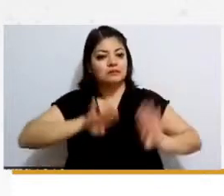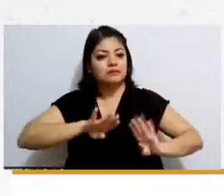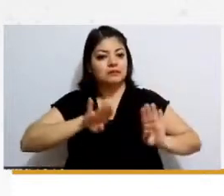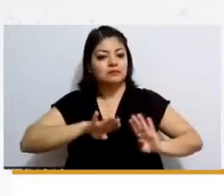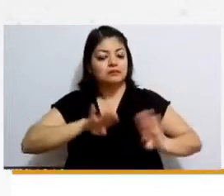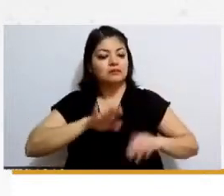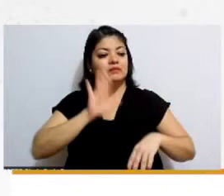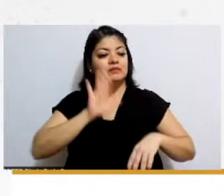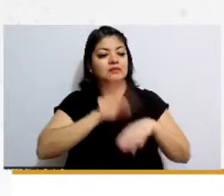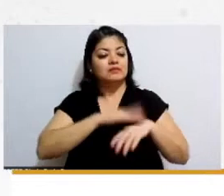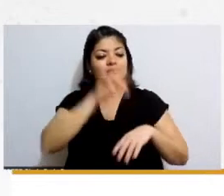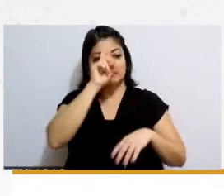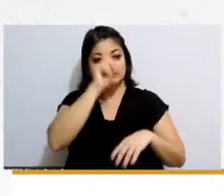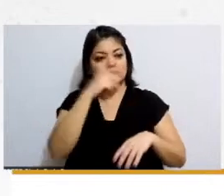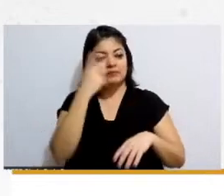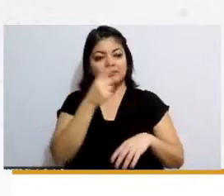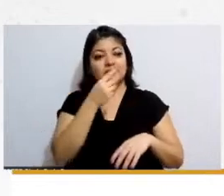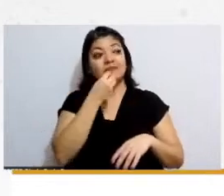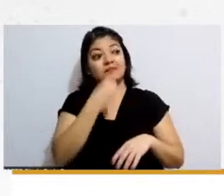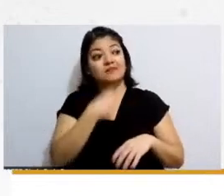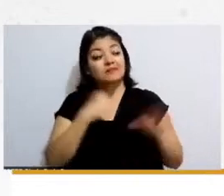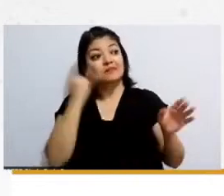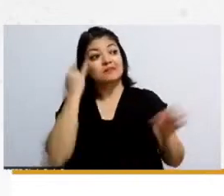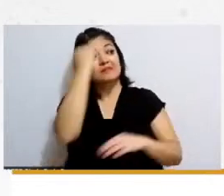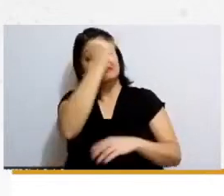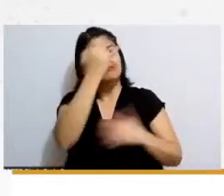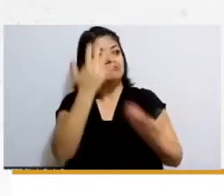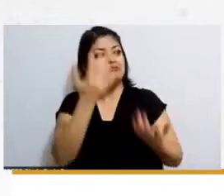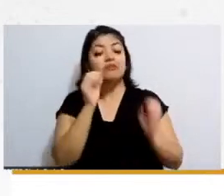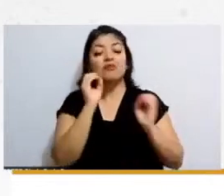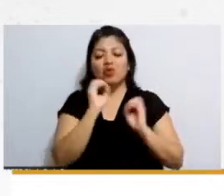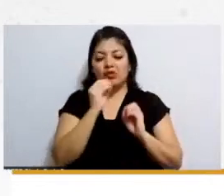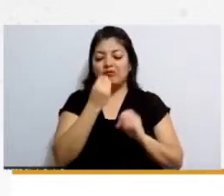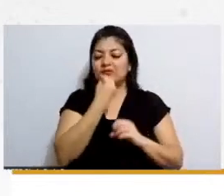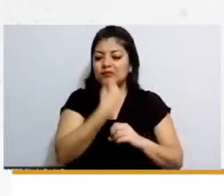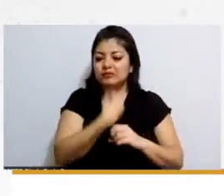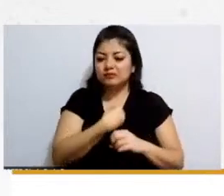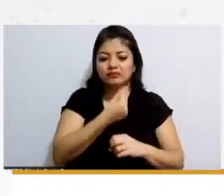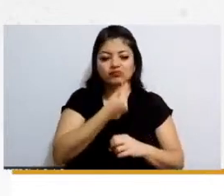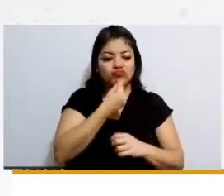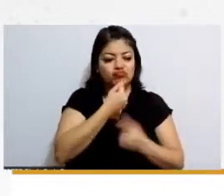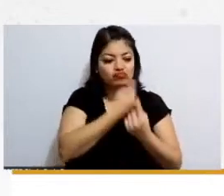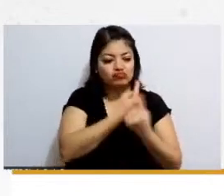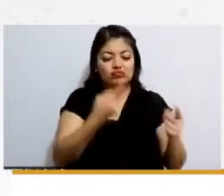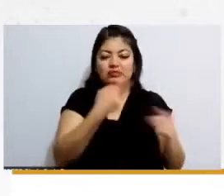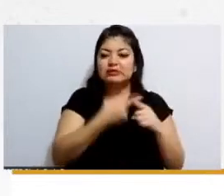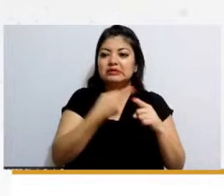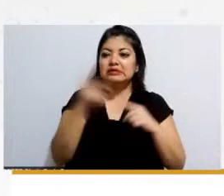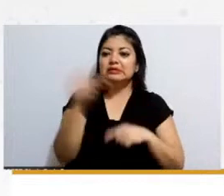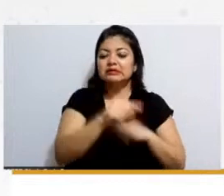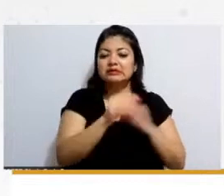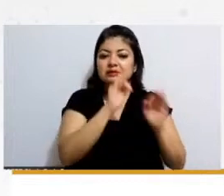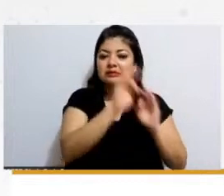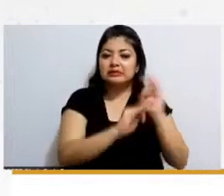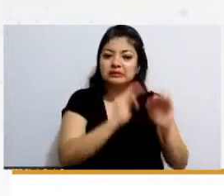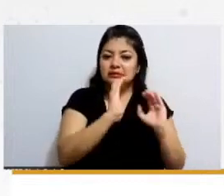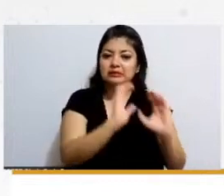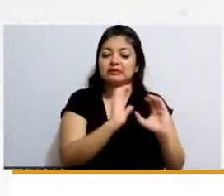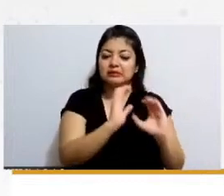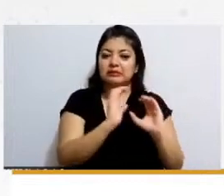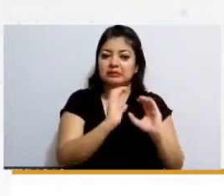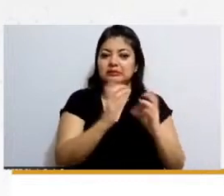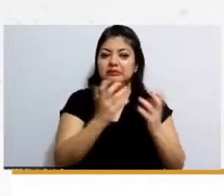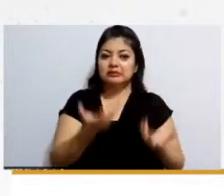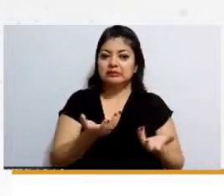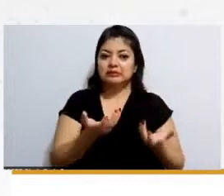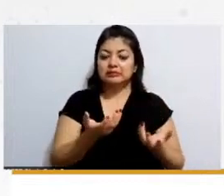asignada aunque le quedaran más lejos o buscar quien cuidara a los niños entonces ¿qué es lo que estábamos o